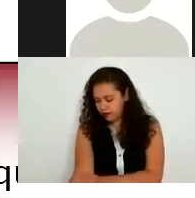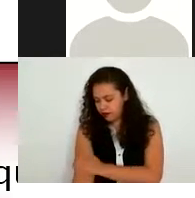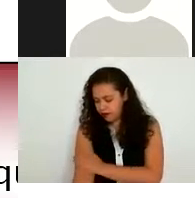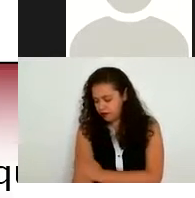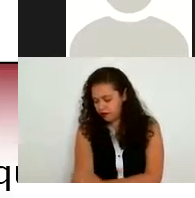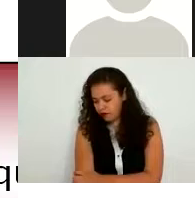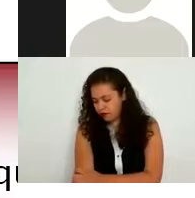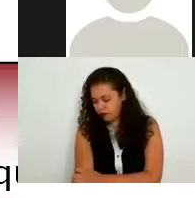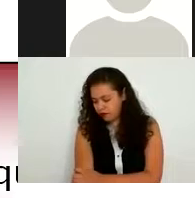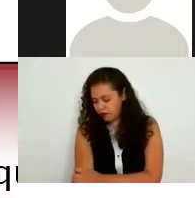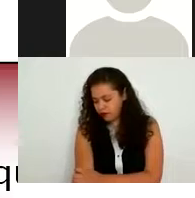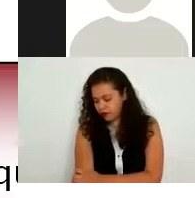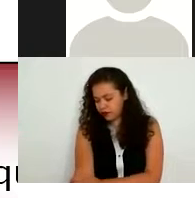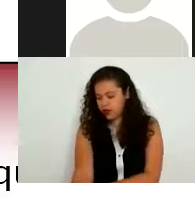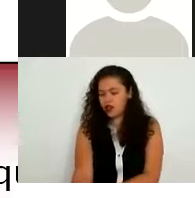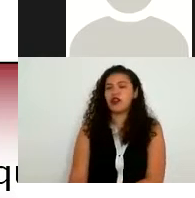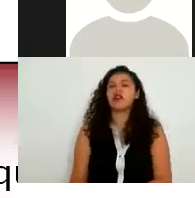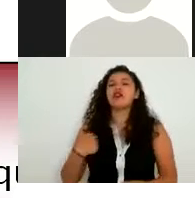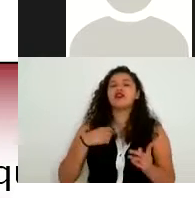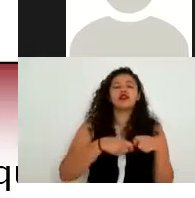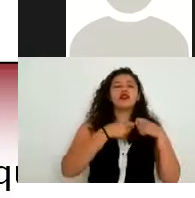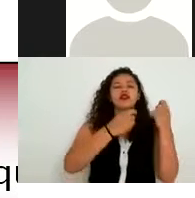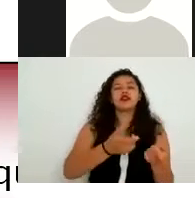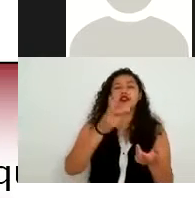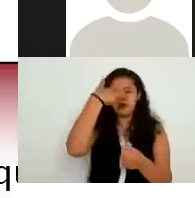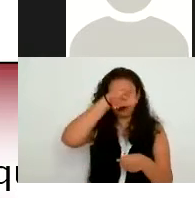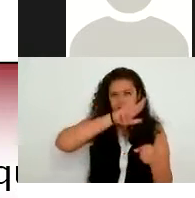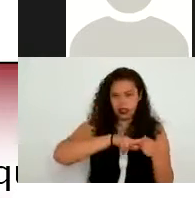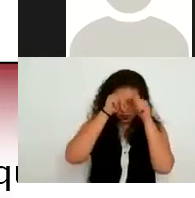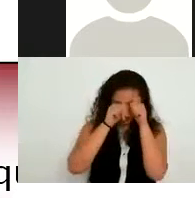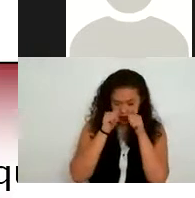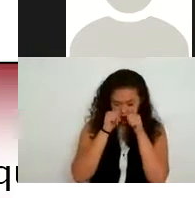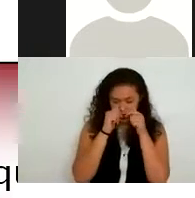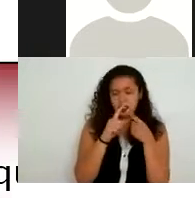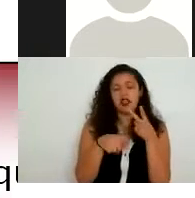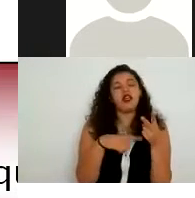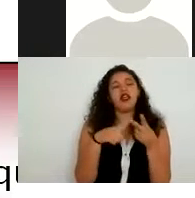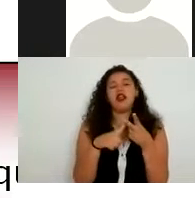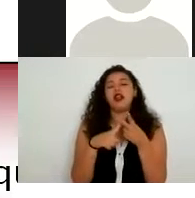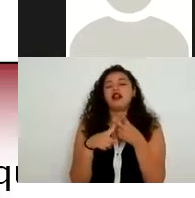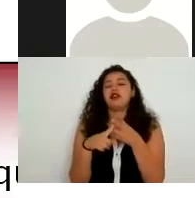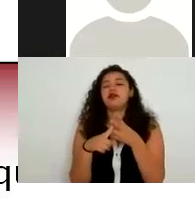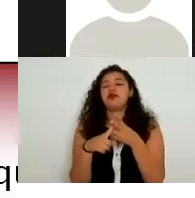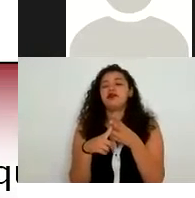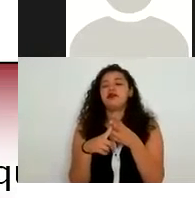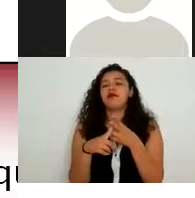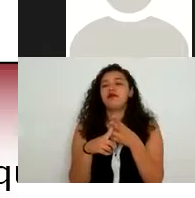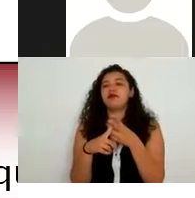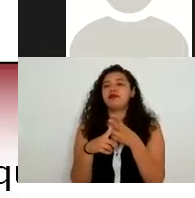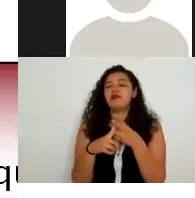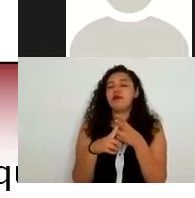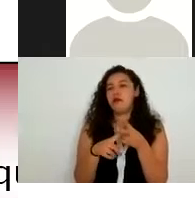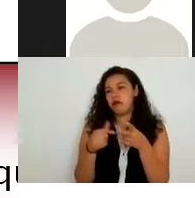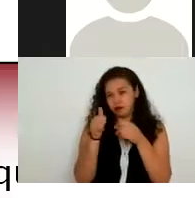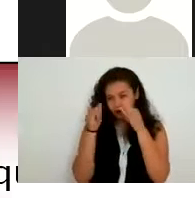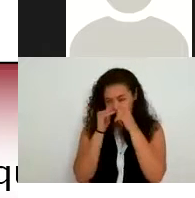estoy proporcionando no sé al hospital de la ceguera al hospital alguna institución de asistencia